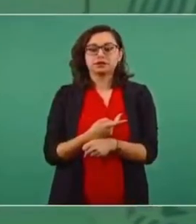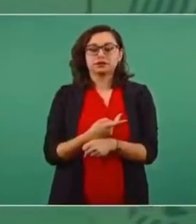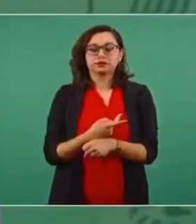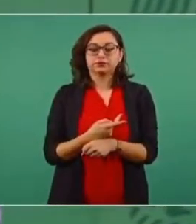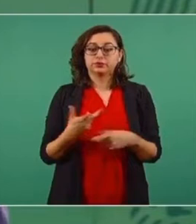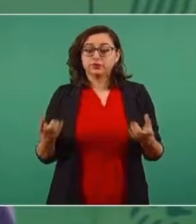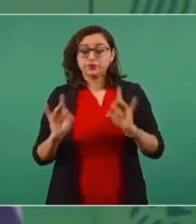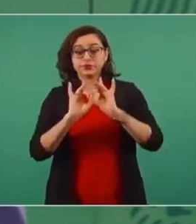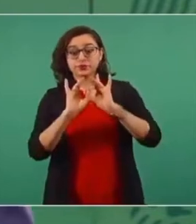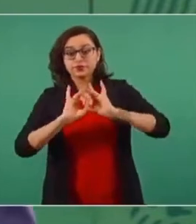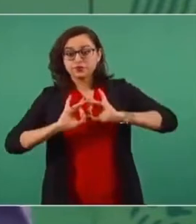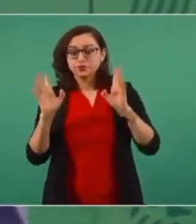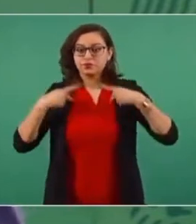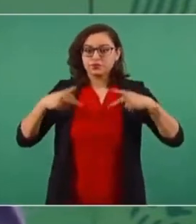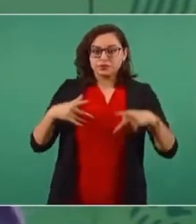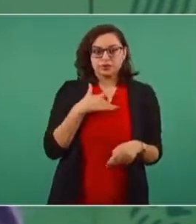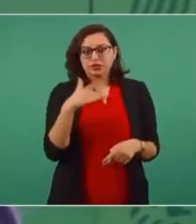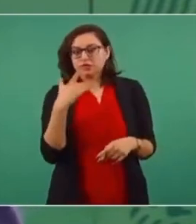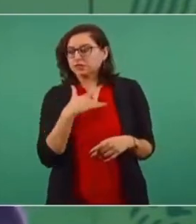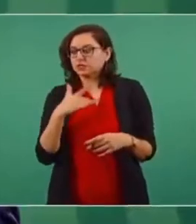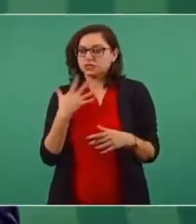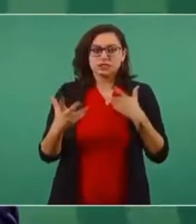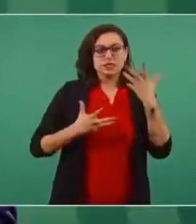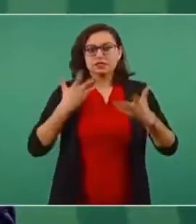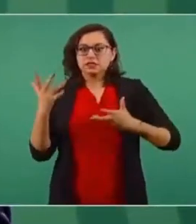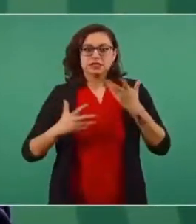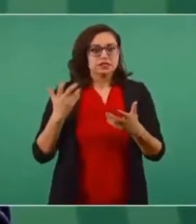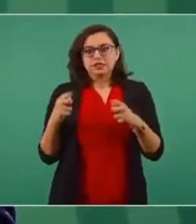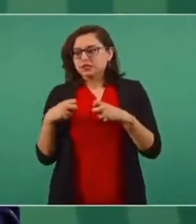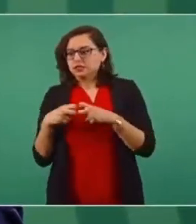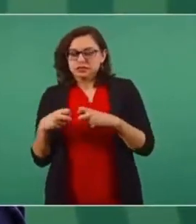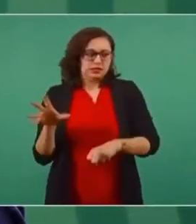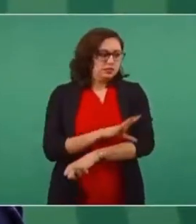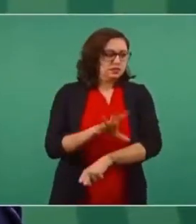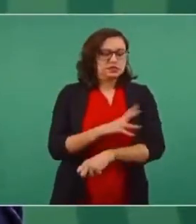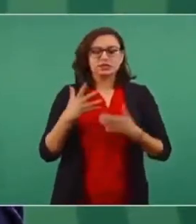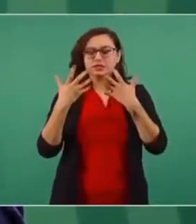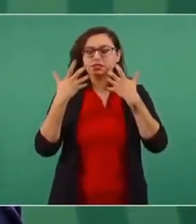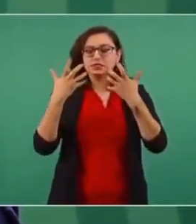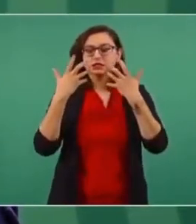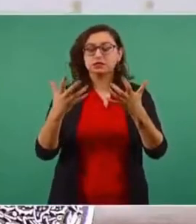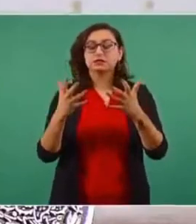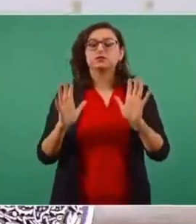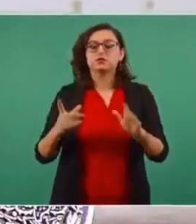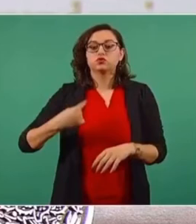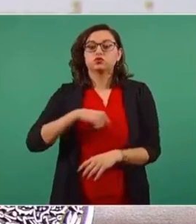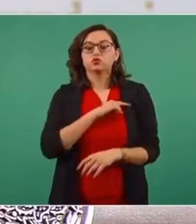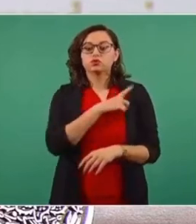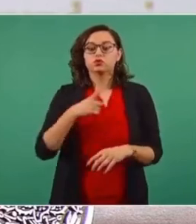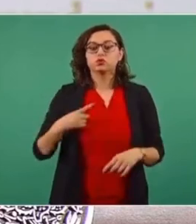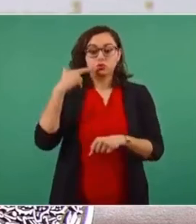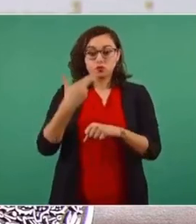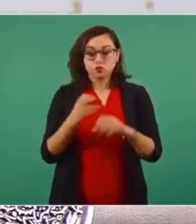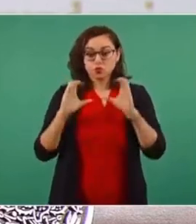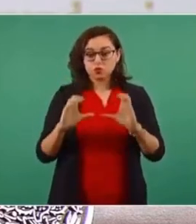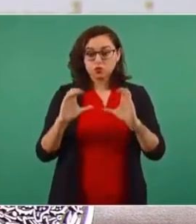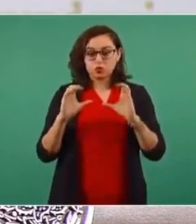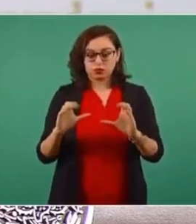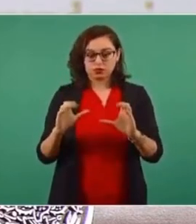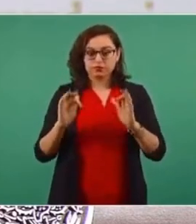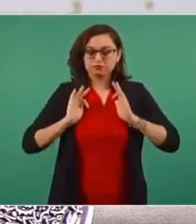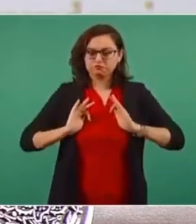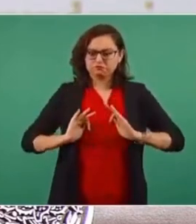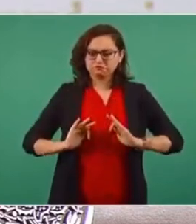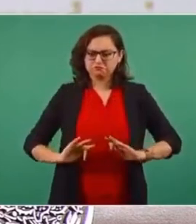pasiones desbordadas, hay nerviosismo y tenemos que actuar con mucha responsabilidad y con serenidad.